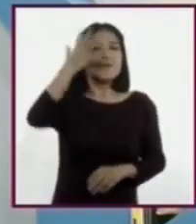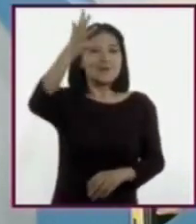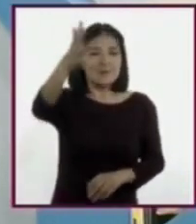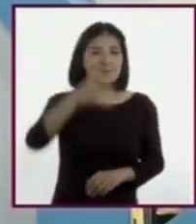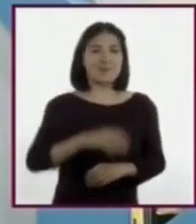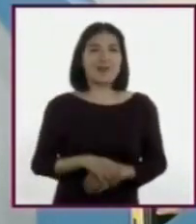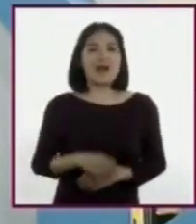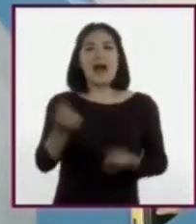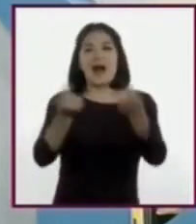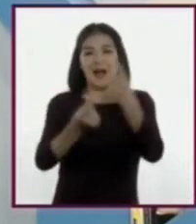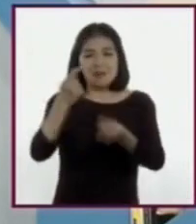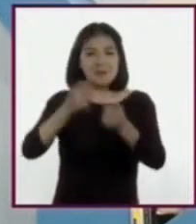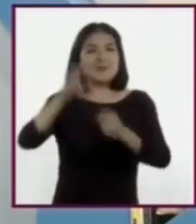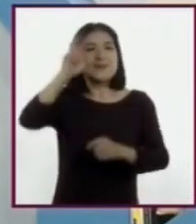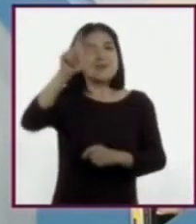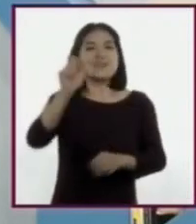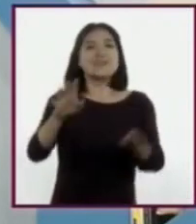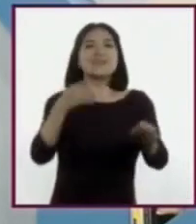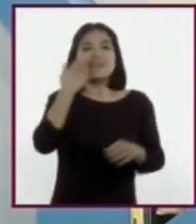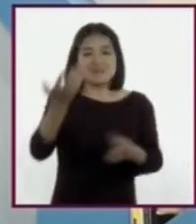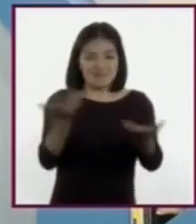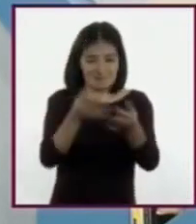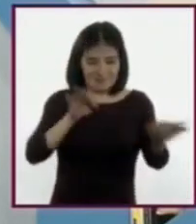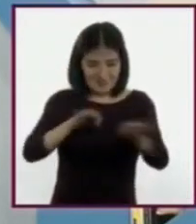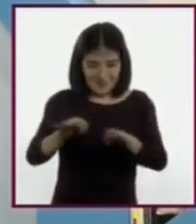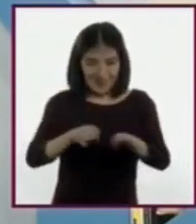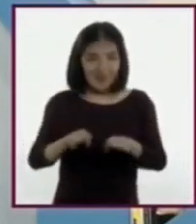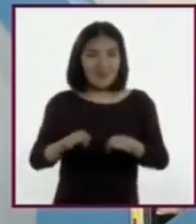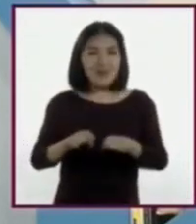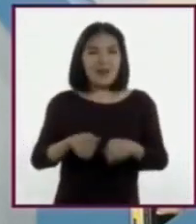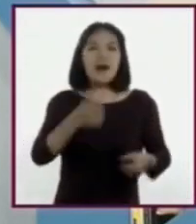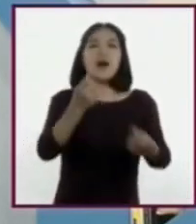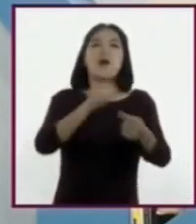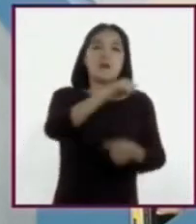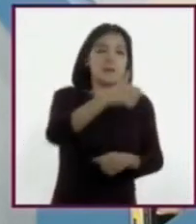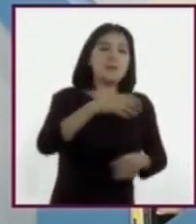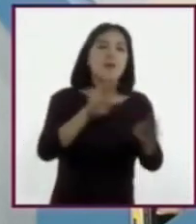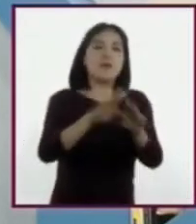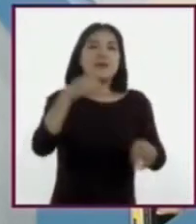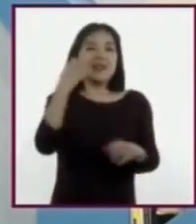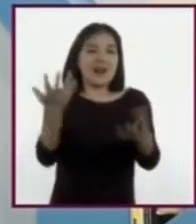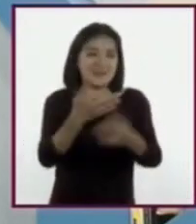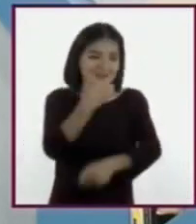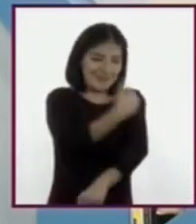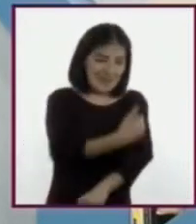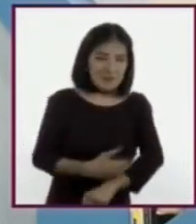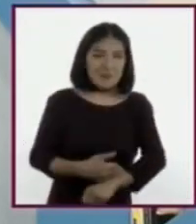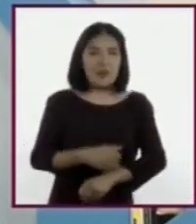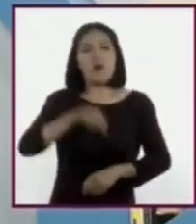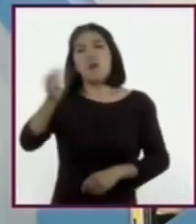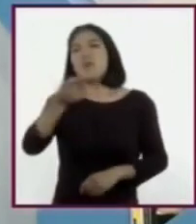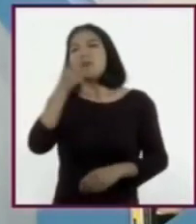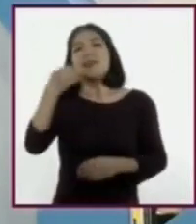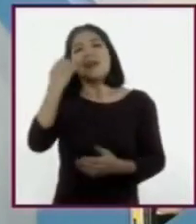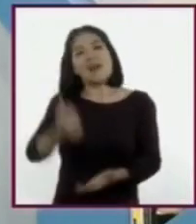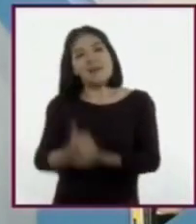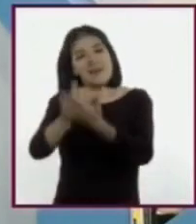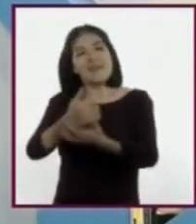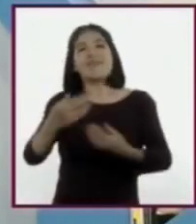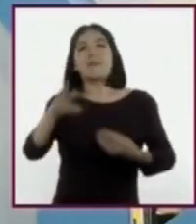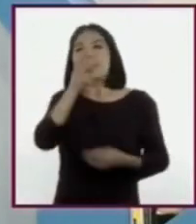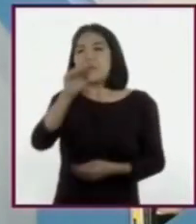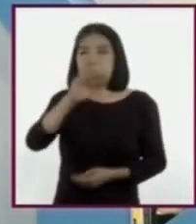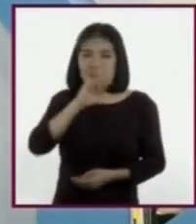Algunos comentaron que sueñan tener una profesión, formar una familia, ayudar a sus padres o aprovechar la vida.